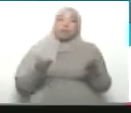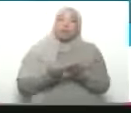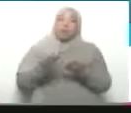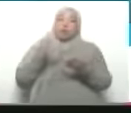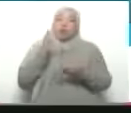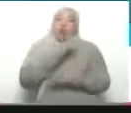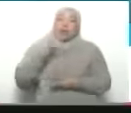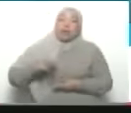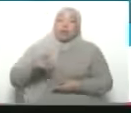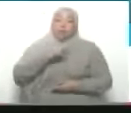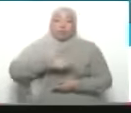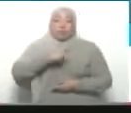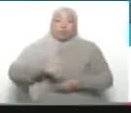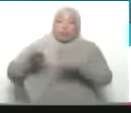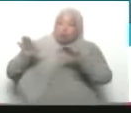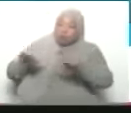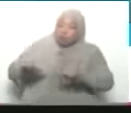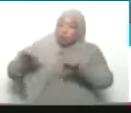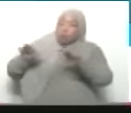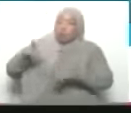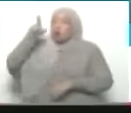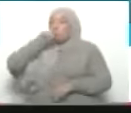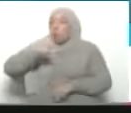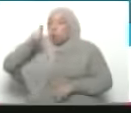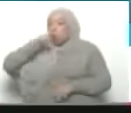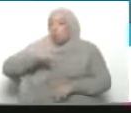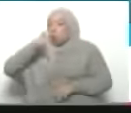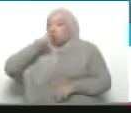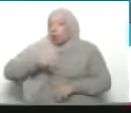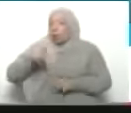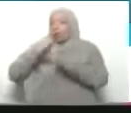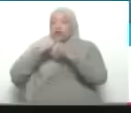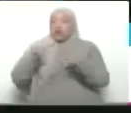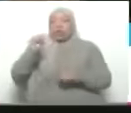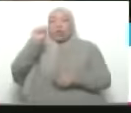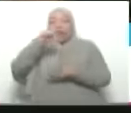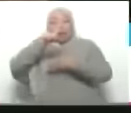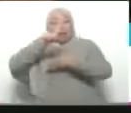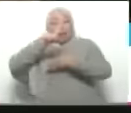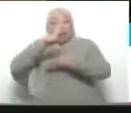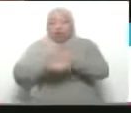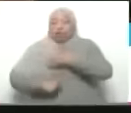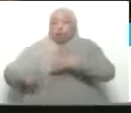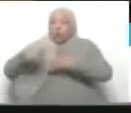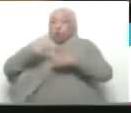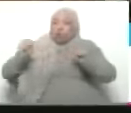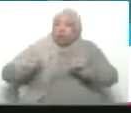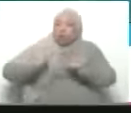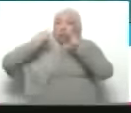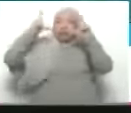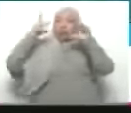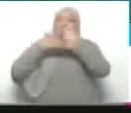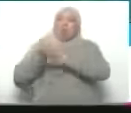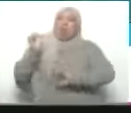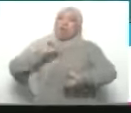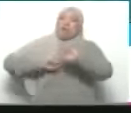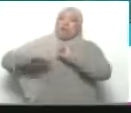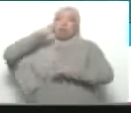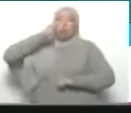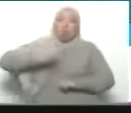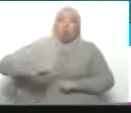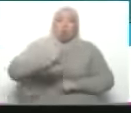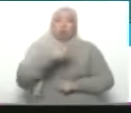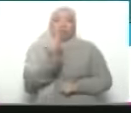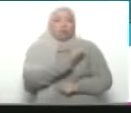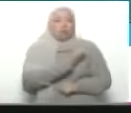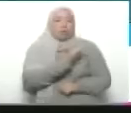cristiano musulmano judaico el mundo del sur tiene que reaccionar tenemos que despertar y detener el